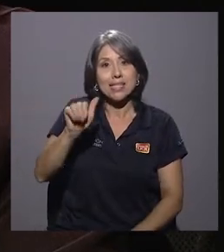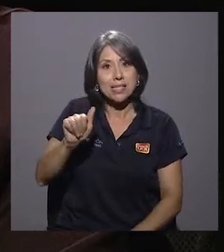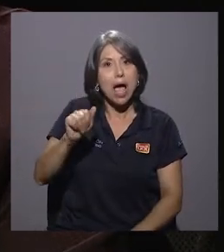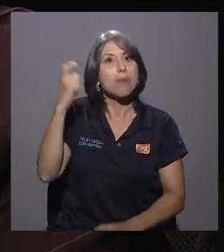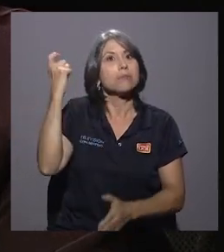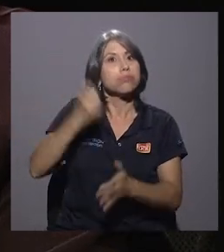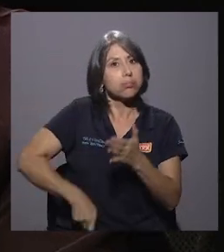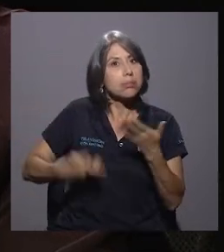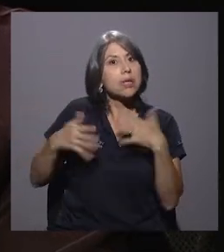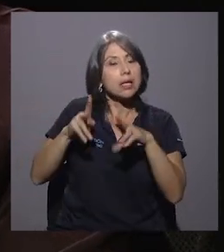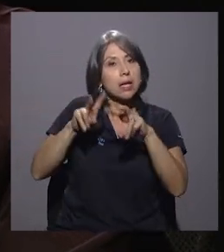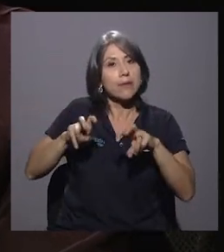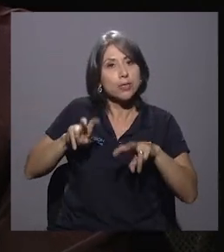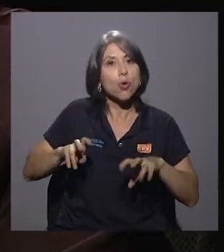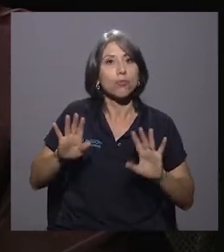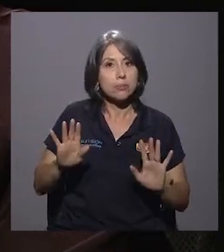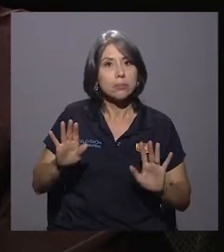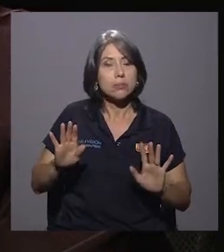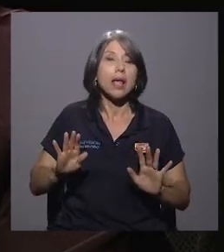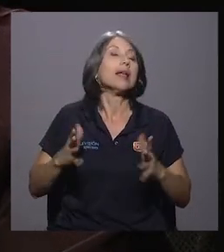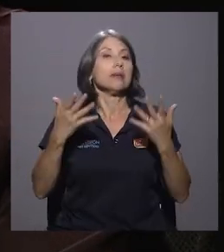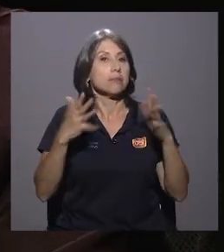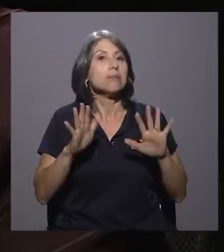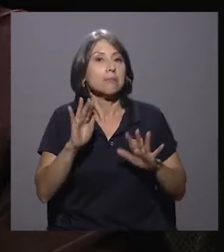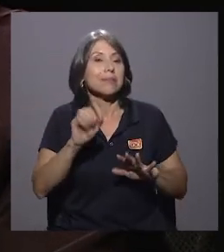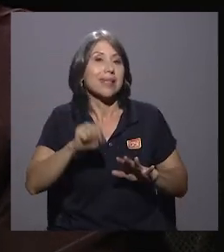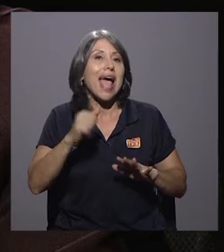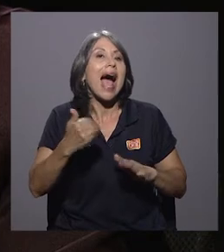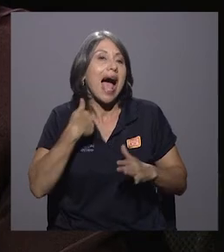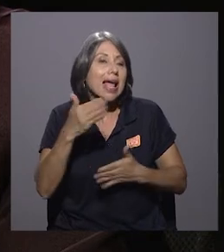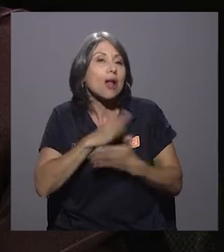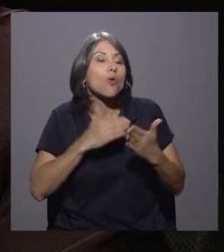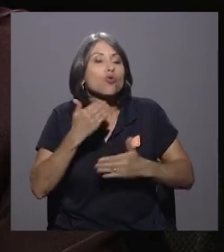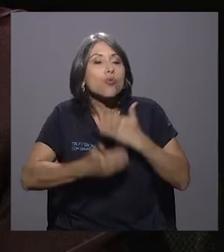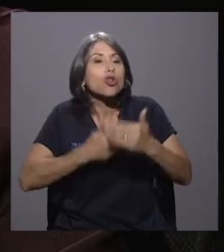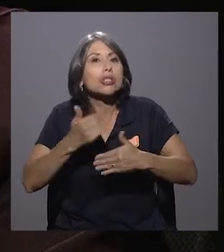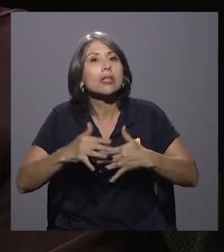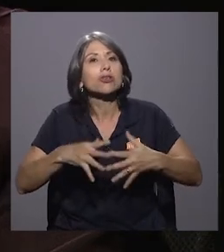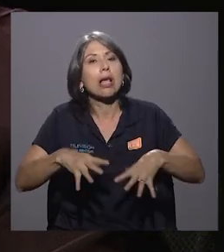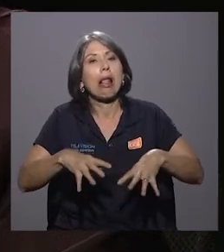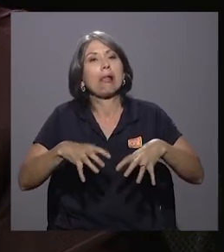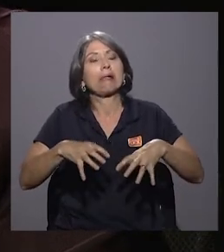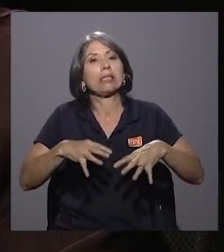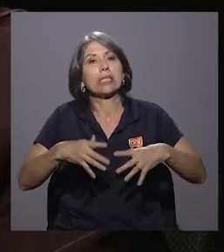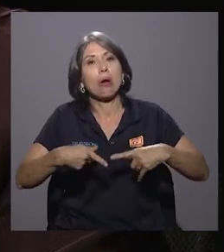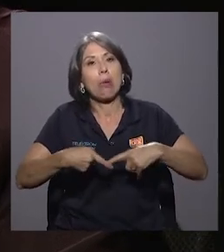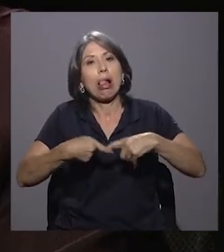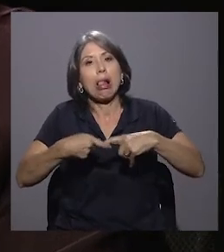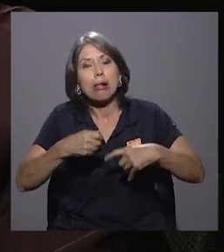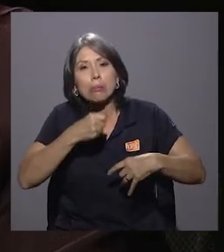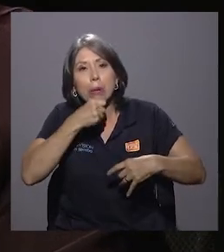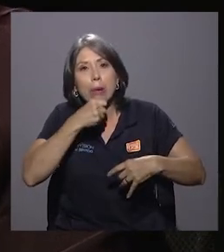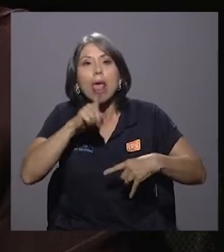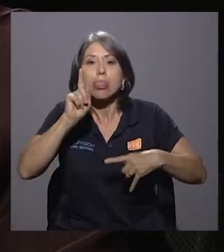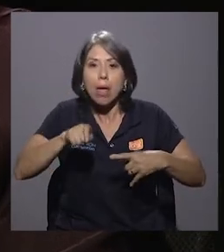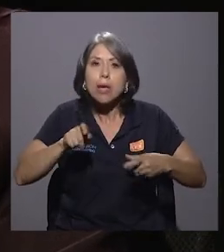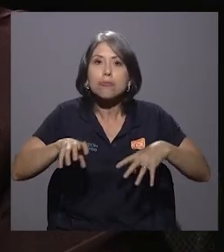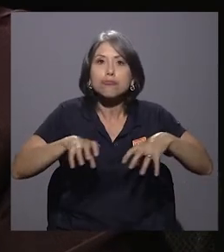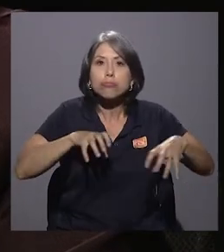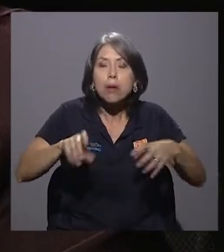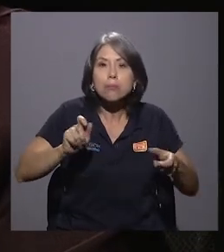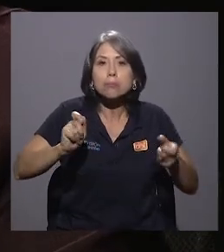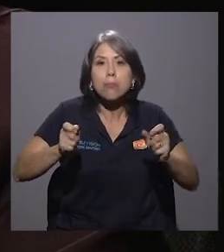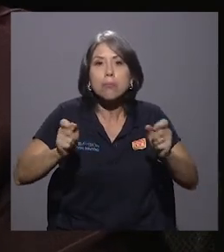Efectivamente hay procesos que están anquilosados y que deben ser remozados, deben cambiarse. El personal